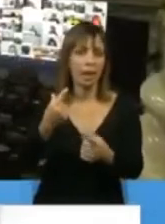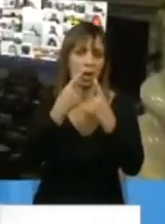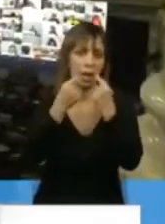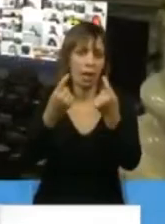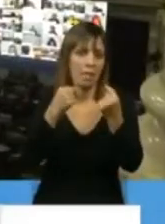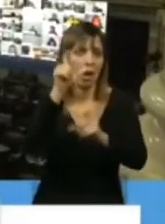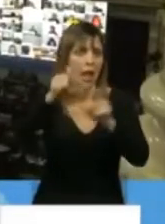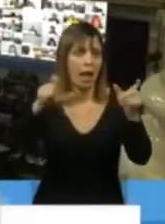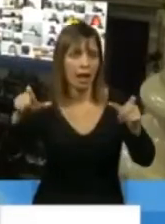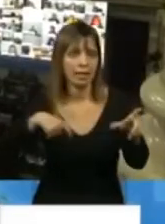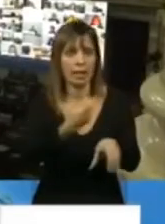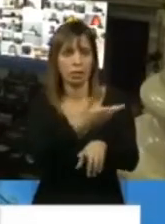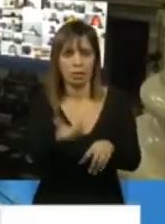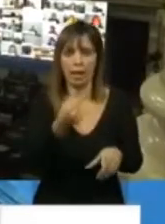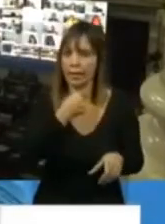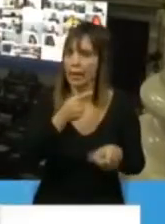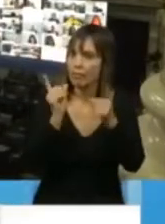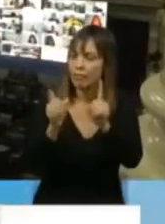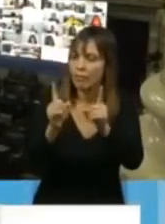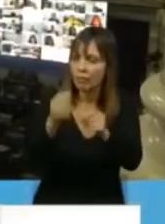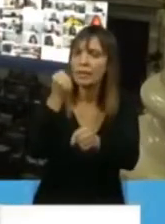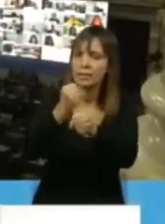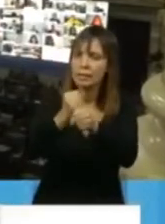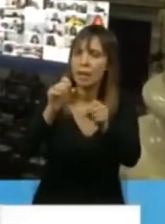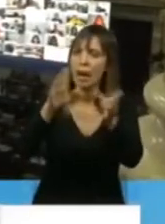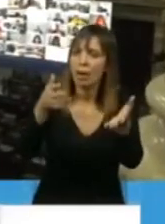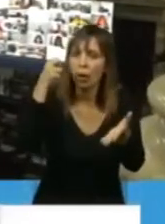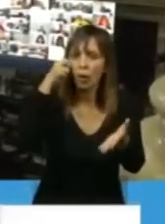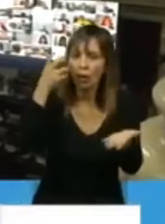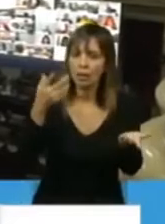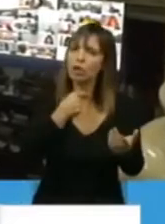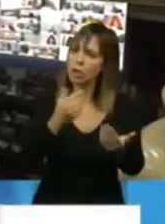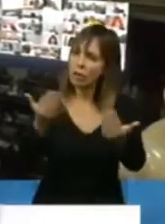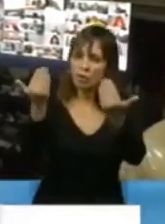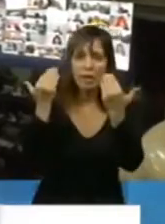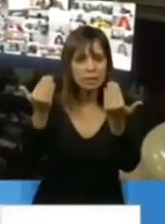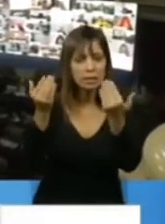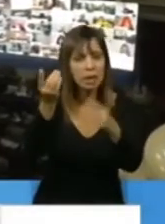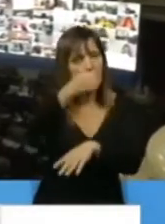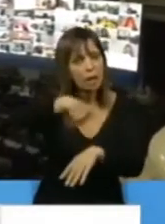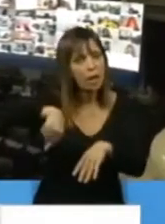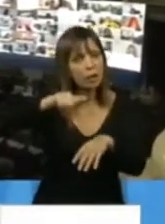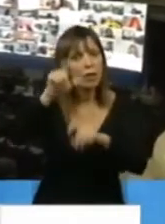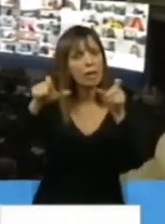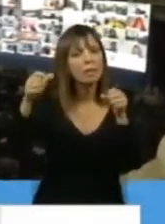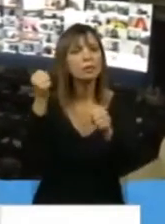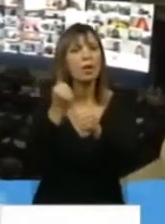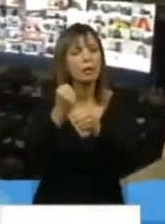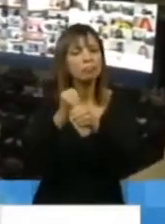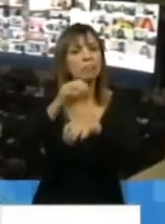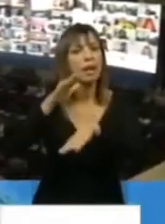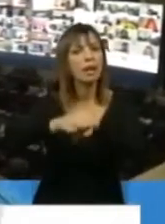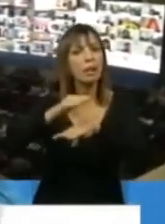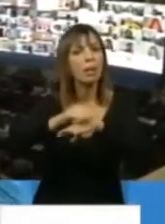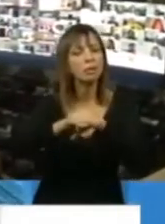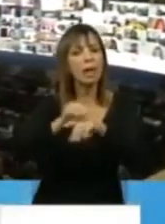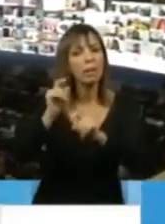argentina, el funcionamiento del Congreso, de los cuales quiero felicitar a todos los que han trabajado en cada